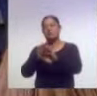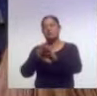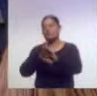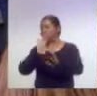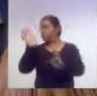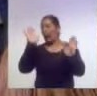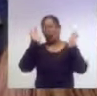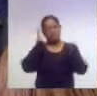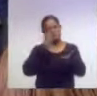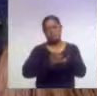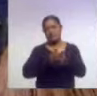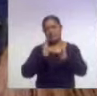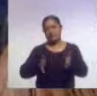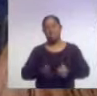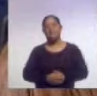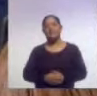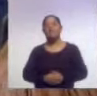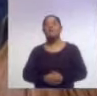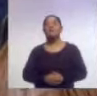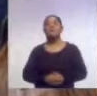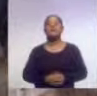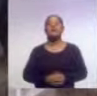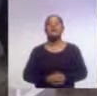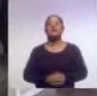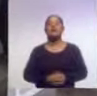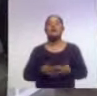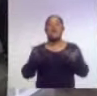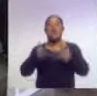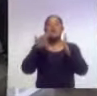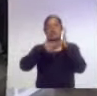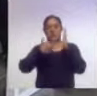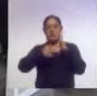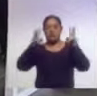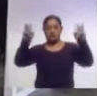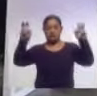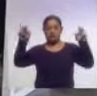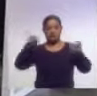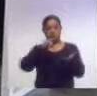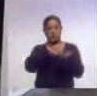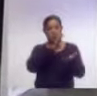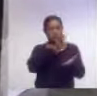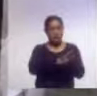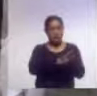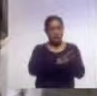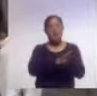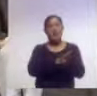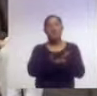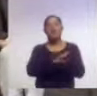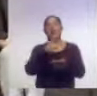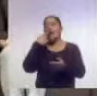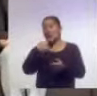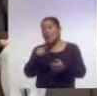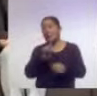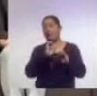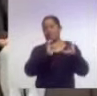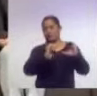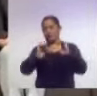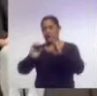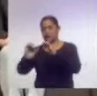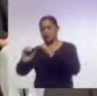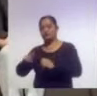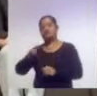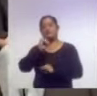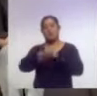El Tribunal Superior de Justicia del Estado realizó el taller Aplicación Eficaz de las Órdenes de Protección a la Luz de los Instrumentos